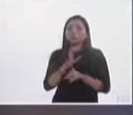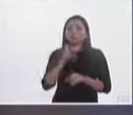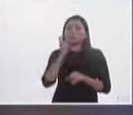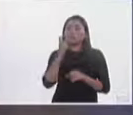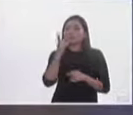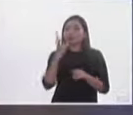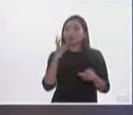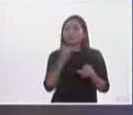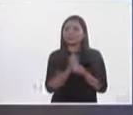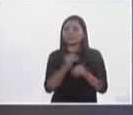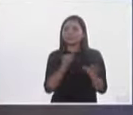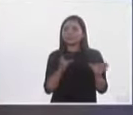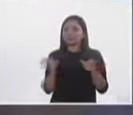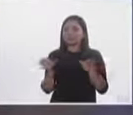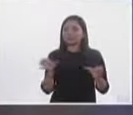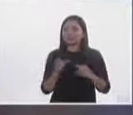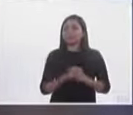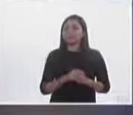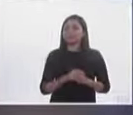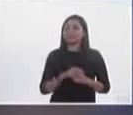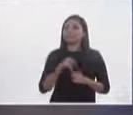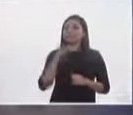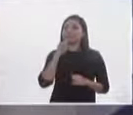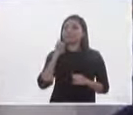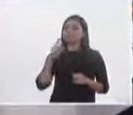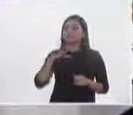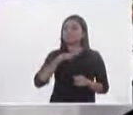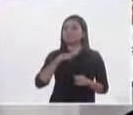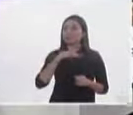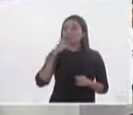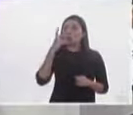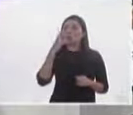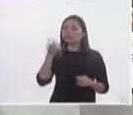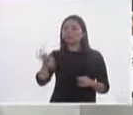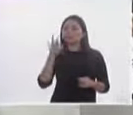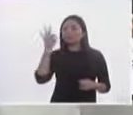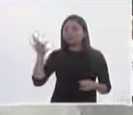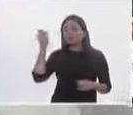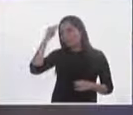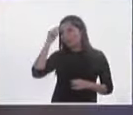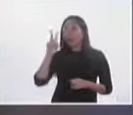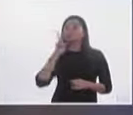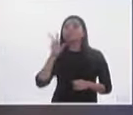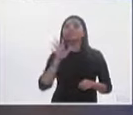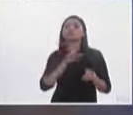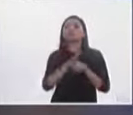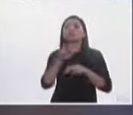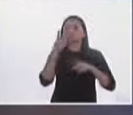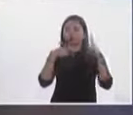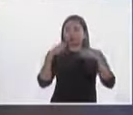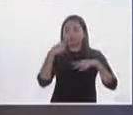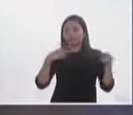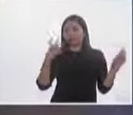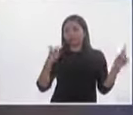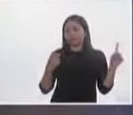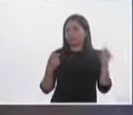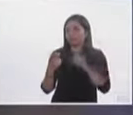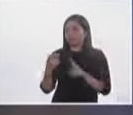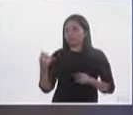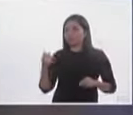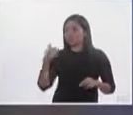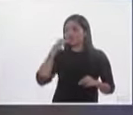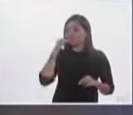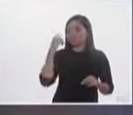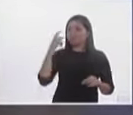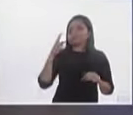paquetes tendrán que ser por favor profesor dos llamadas para ver quién puede venir a recoger ya estos paquetes que nos regala el día de hoy